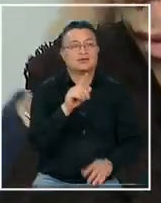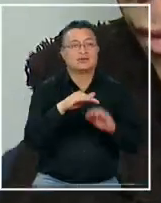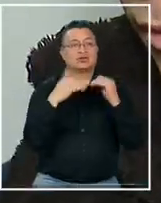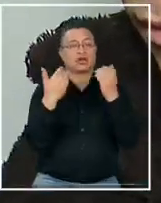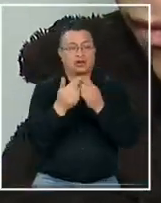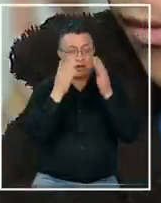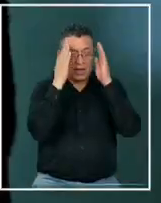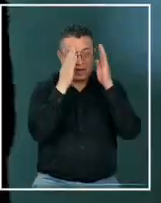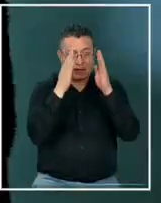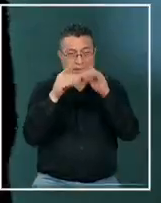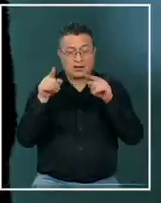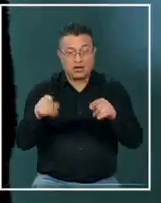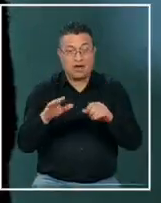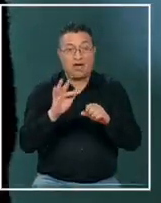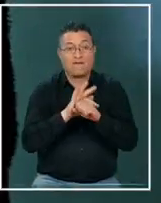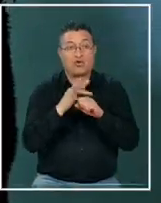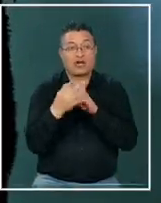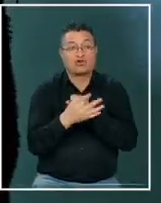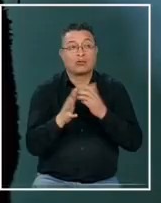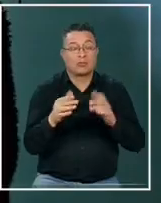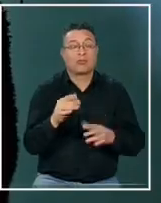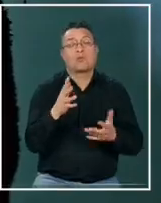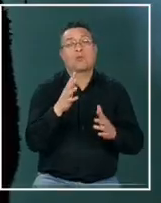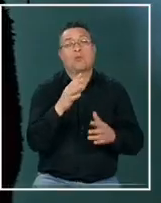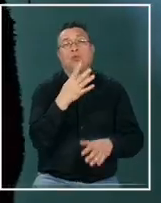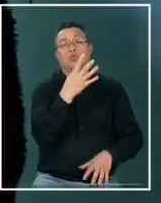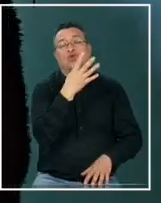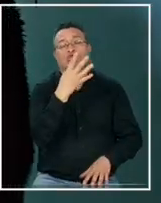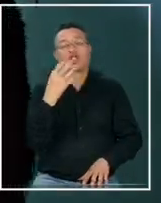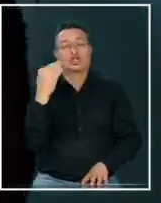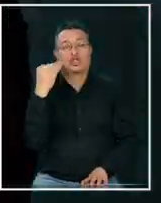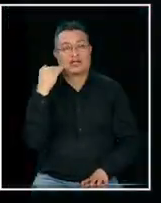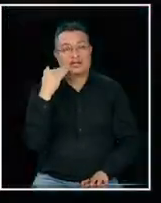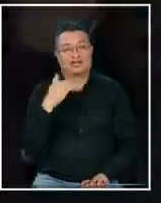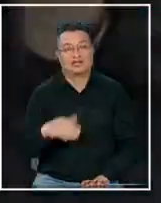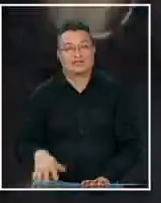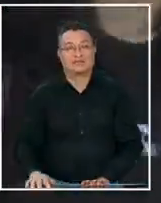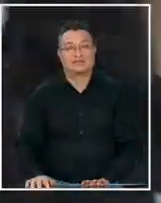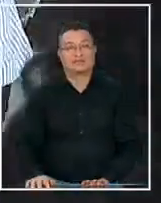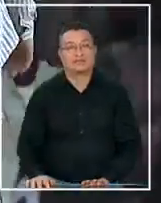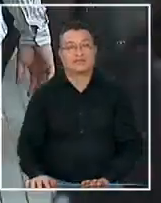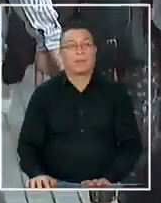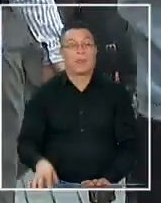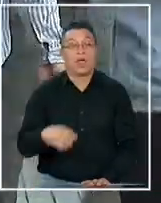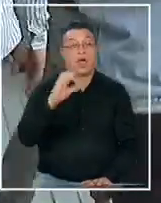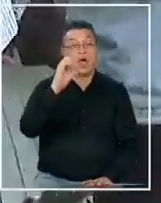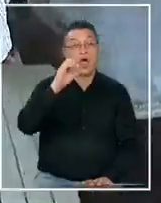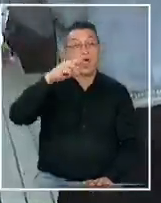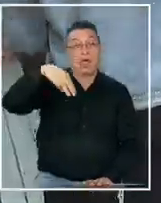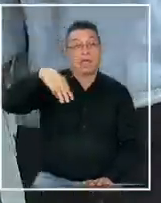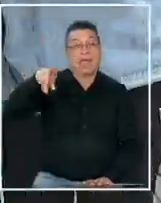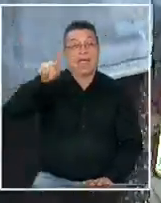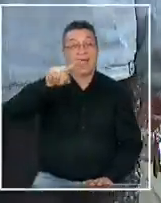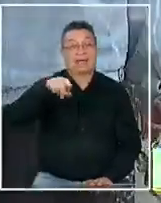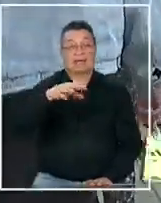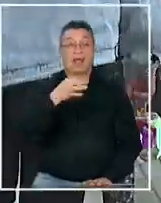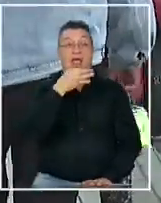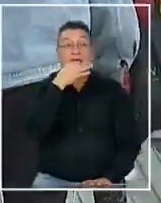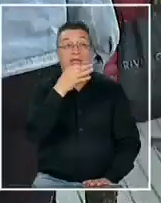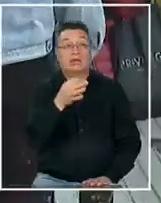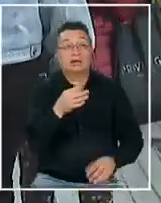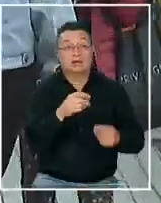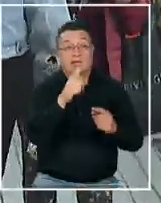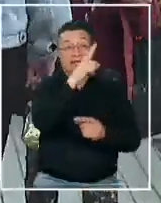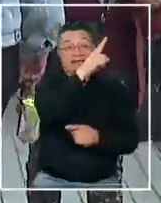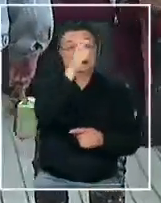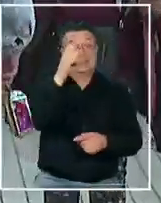atiende acá en la fundación con terapias de 400 y algo más de niños según la Organización Mundial de la Salud una media de 1 de cada